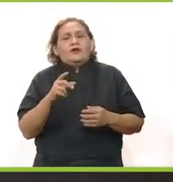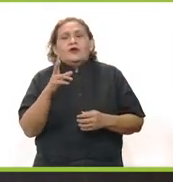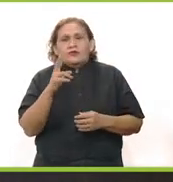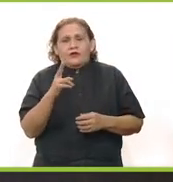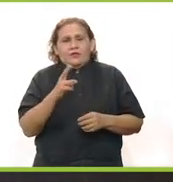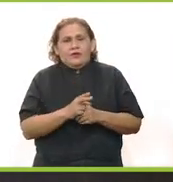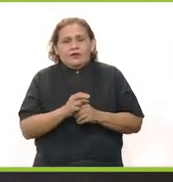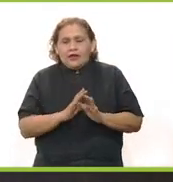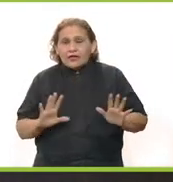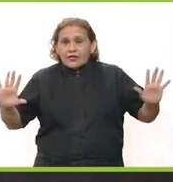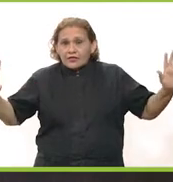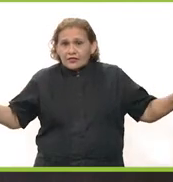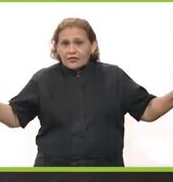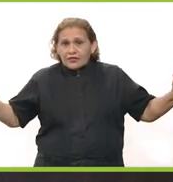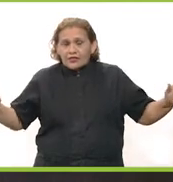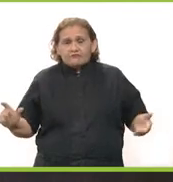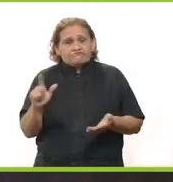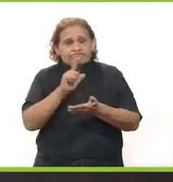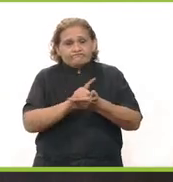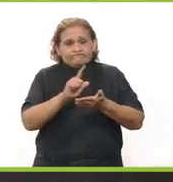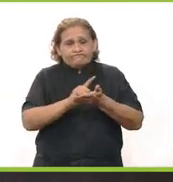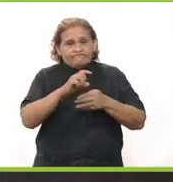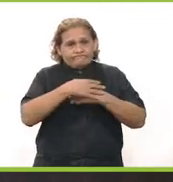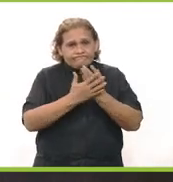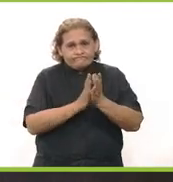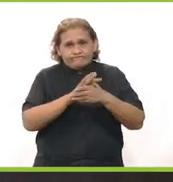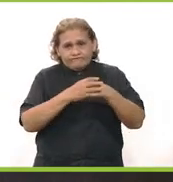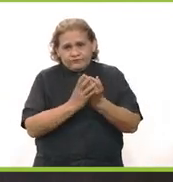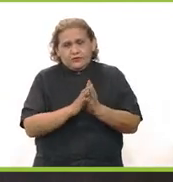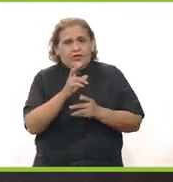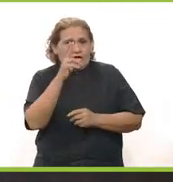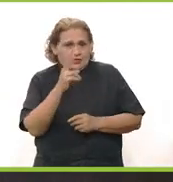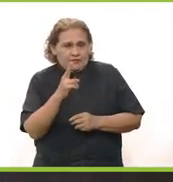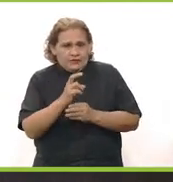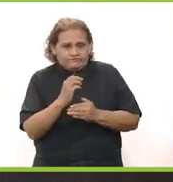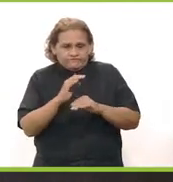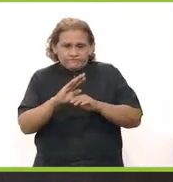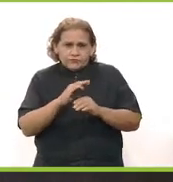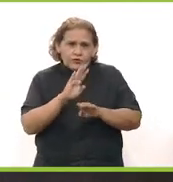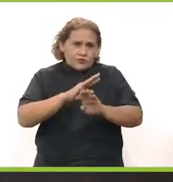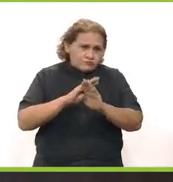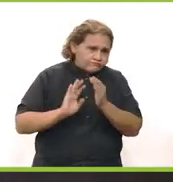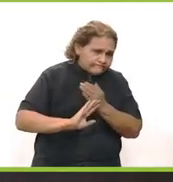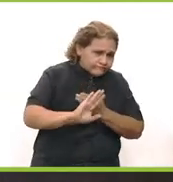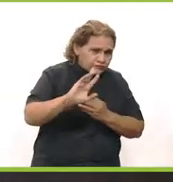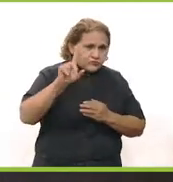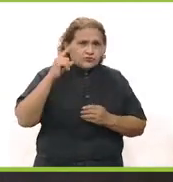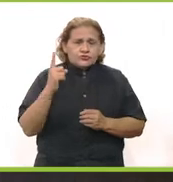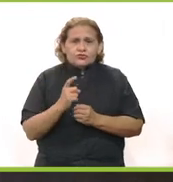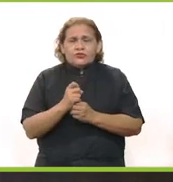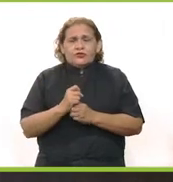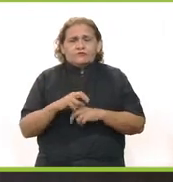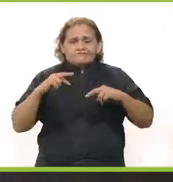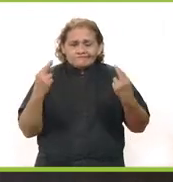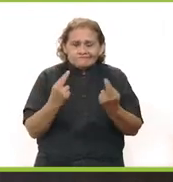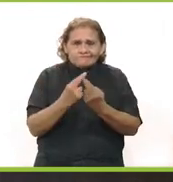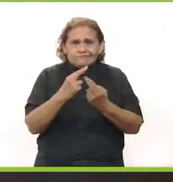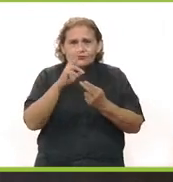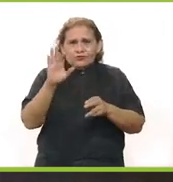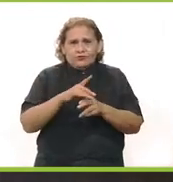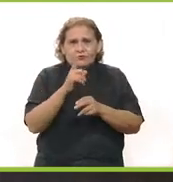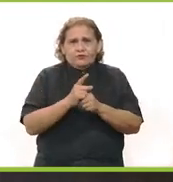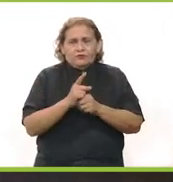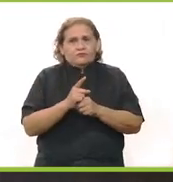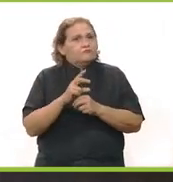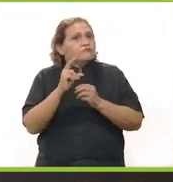nada. Por supuesto, también la sana distancia y el higiene y el lavado de manos. Y por supuesto, también evitar en la medida de lo posible fiestas y